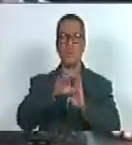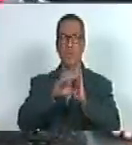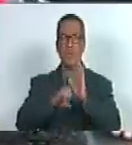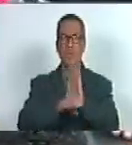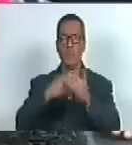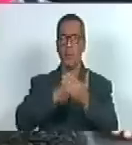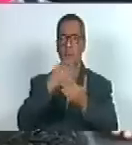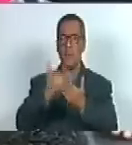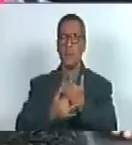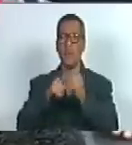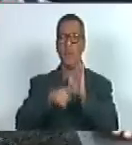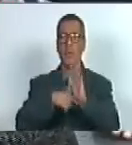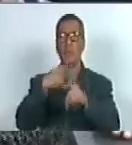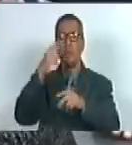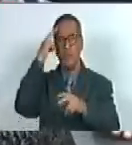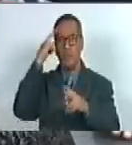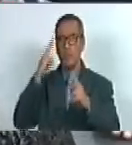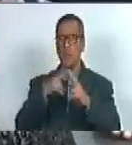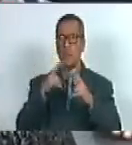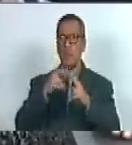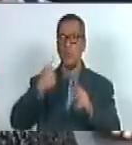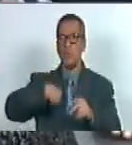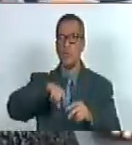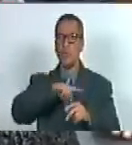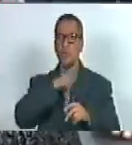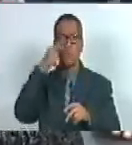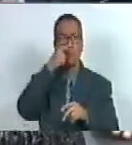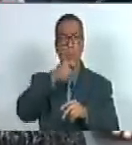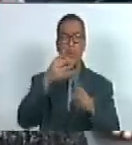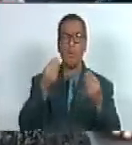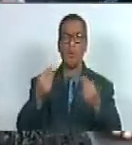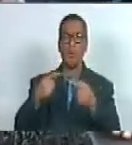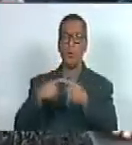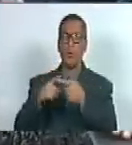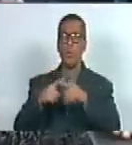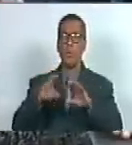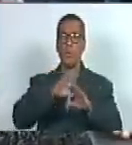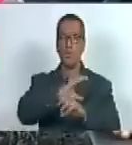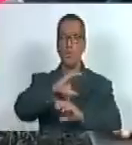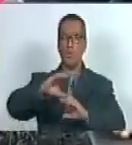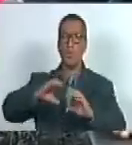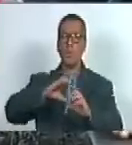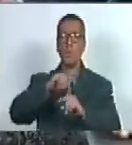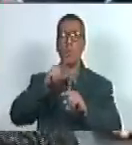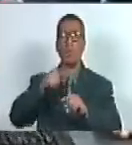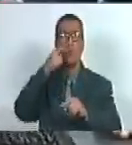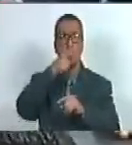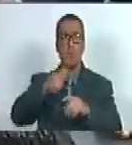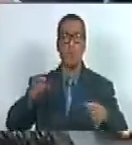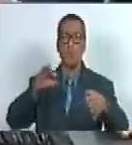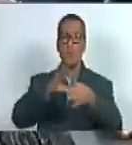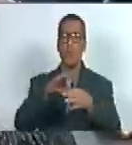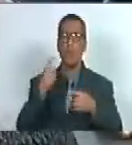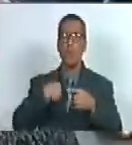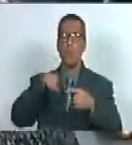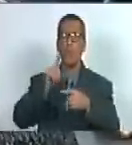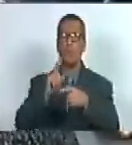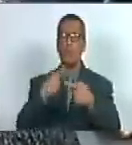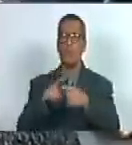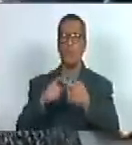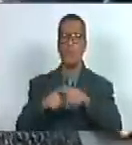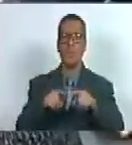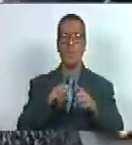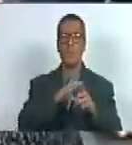se reconoce que somos un pueblo multietnico y pluricultural que es un pueblo étnicamente diverso